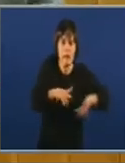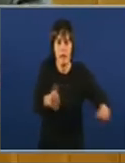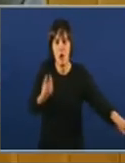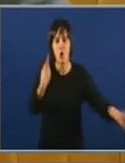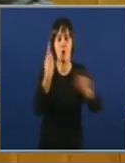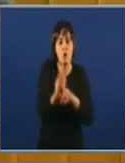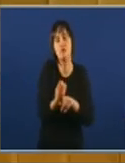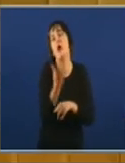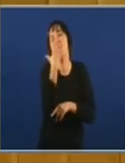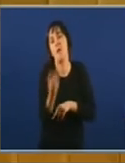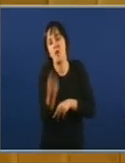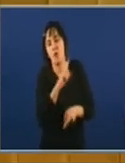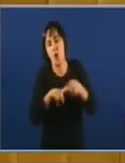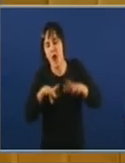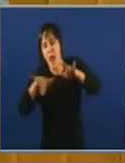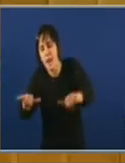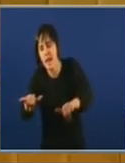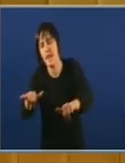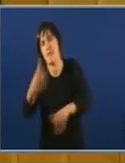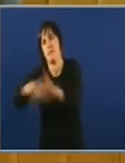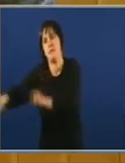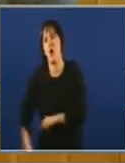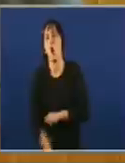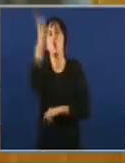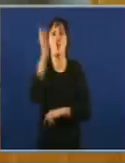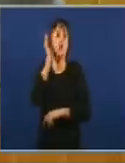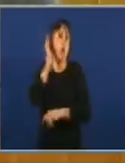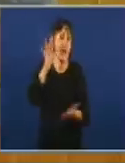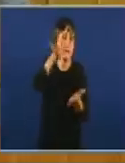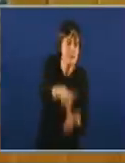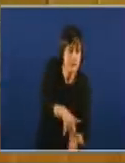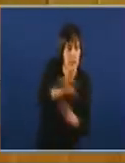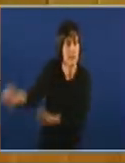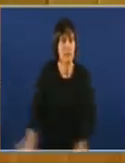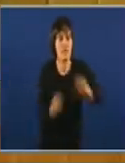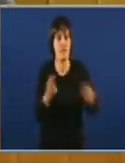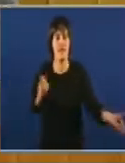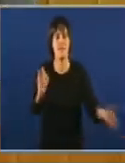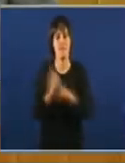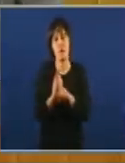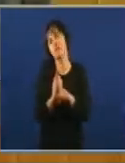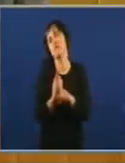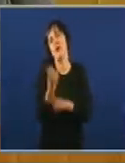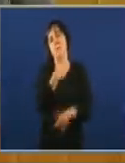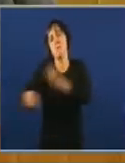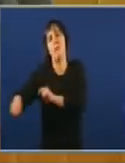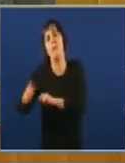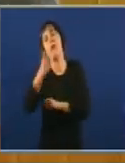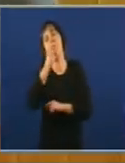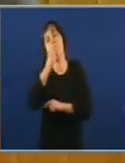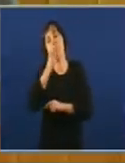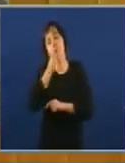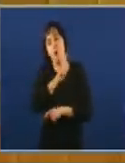dependencia, nin contra o narcotráfico. Son as mulleres da Rousa que xergueron cotas narcotraficantes arroscando